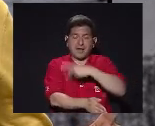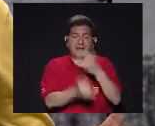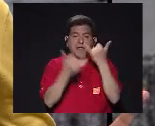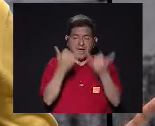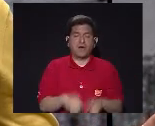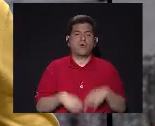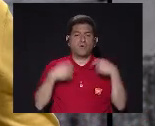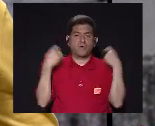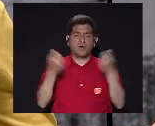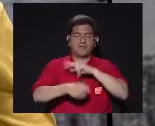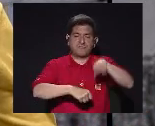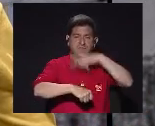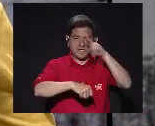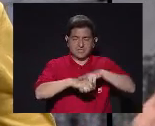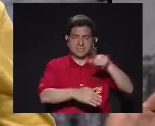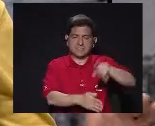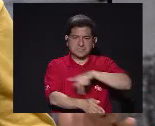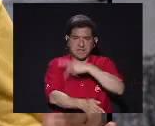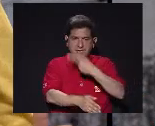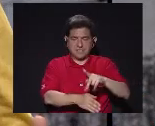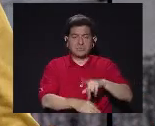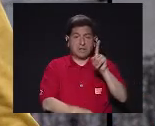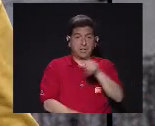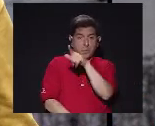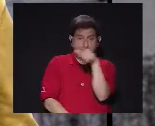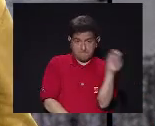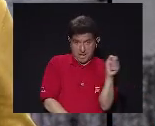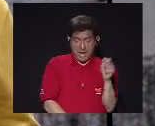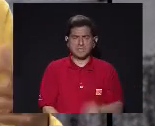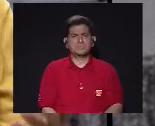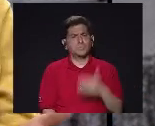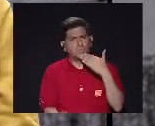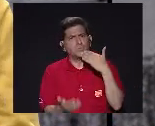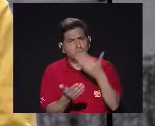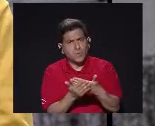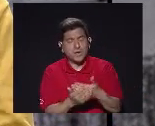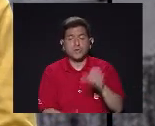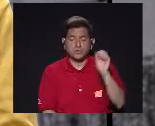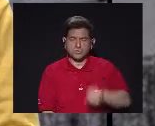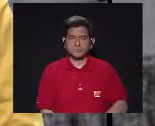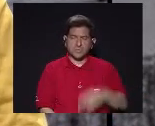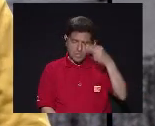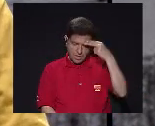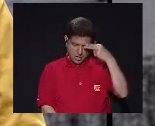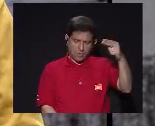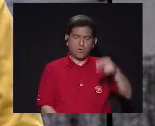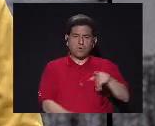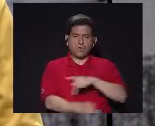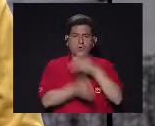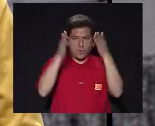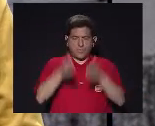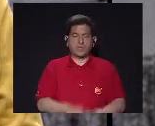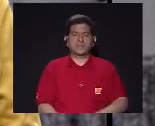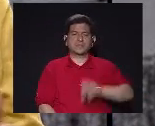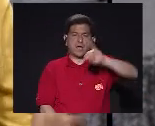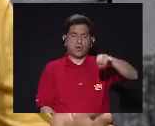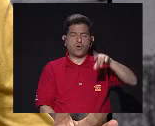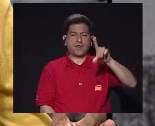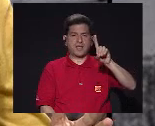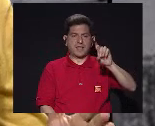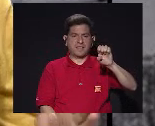ahora es una Fiesta Nacional De la Poesía Que dura más o menos Como un mes En homenaje Al poeta costarricense Jorge de Bravo